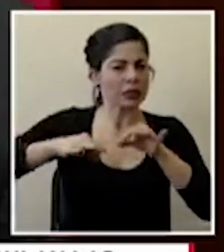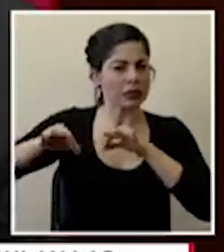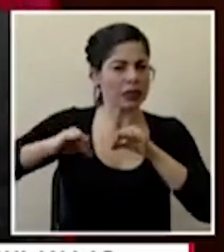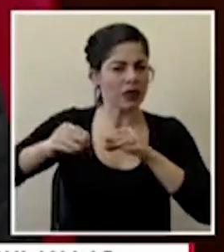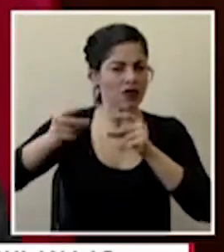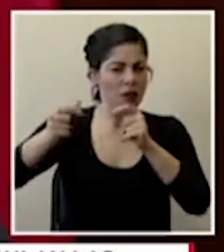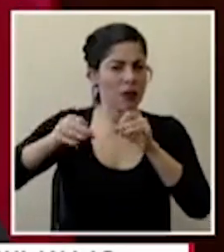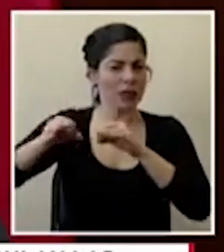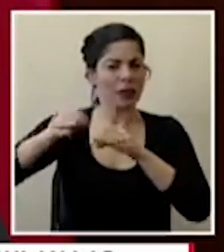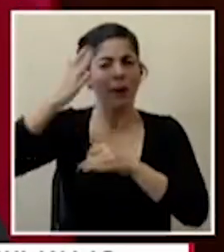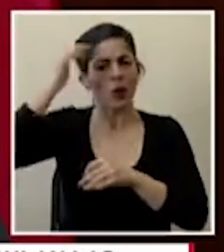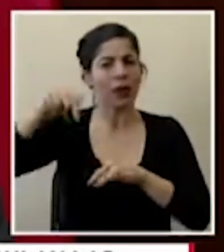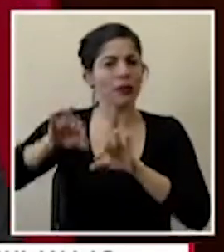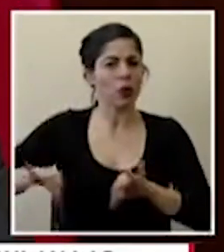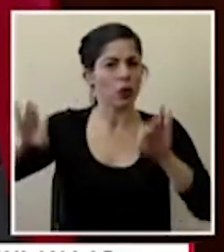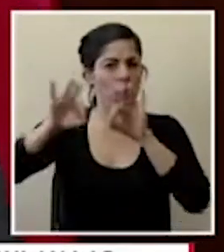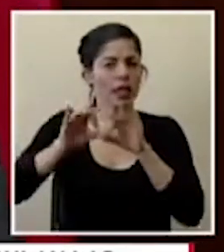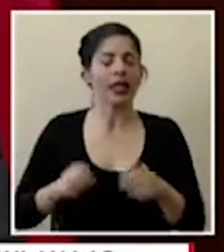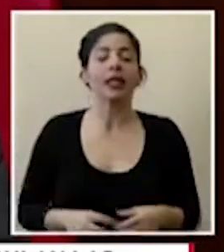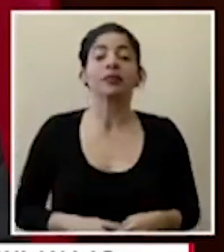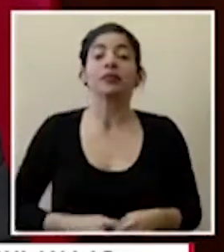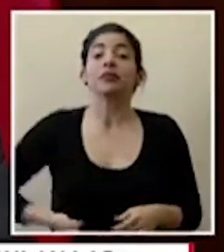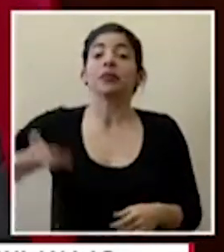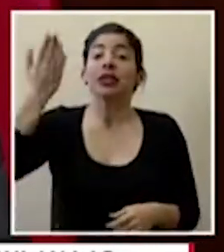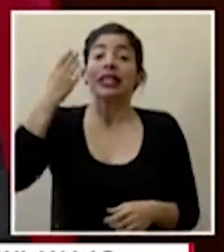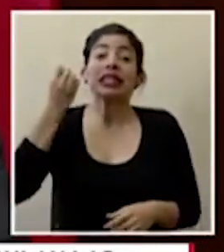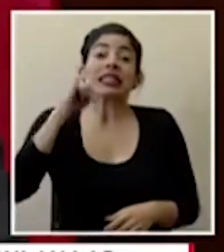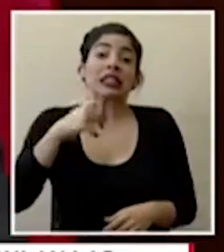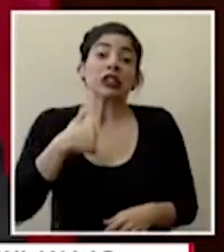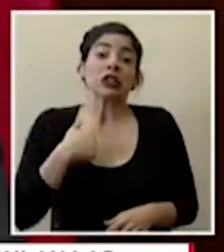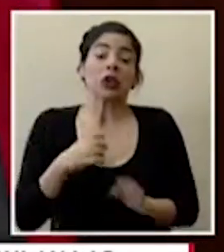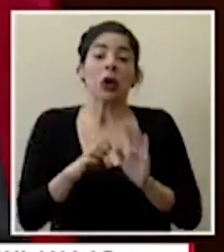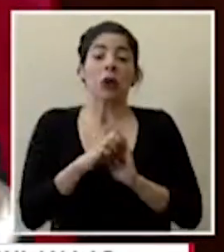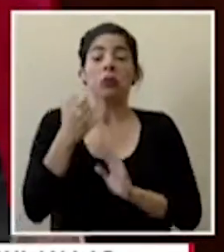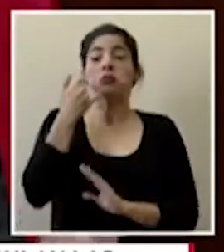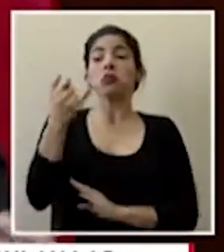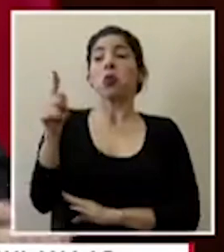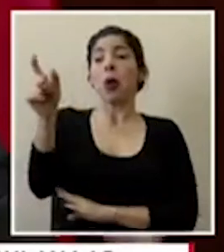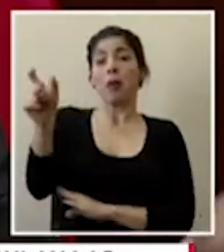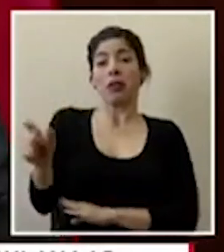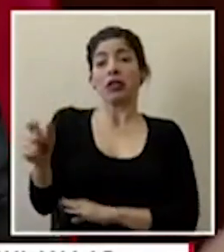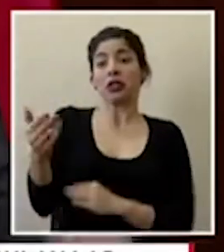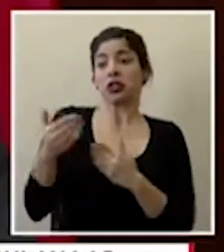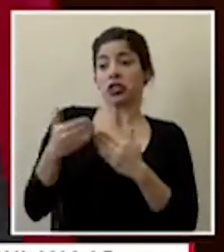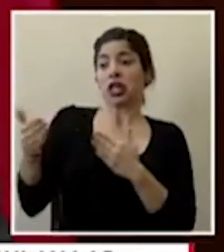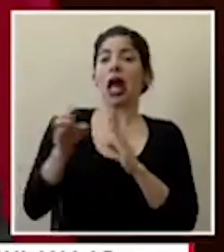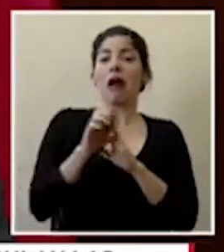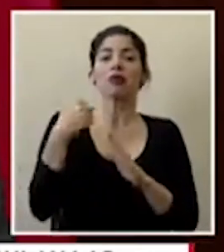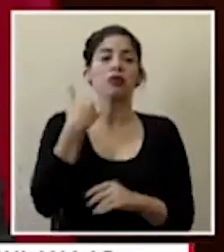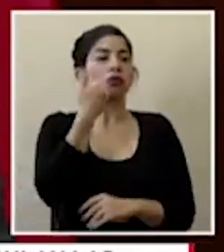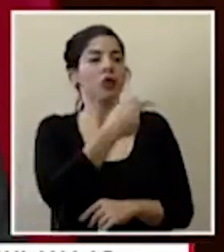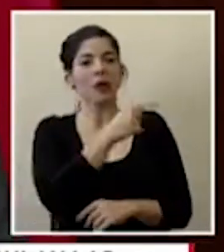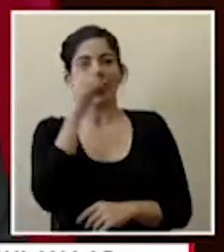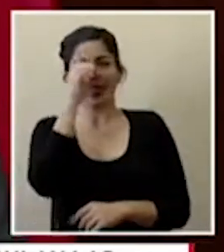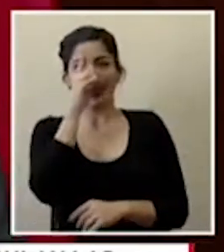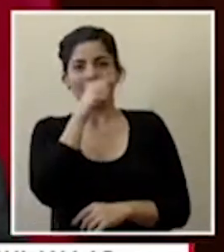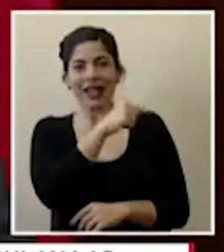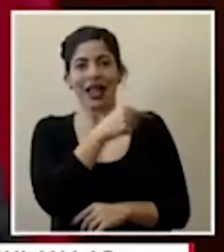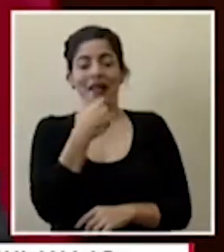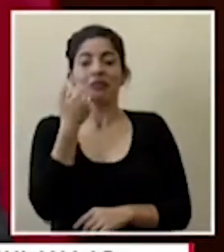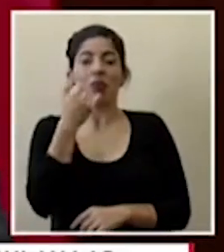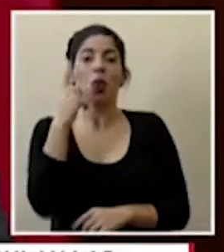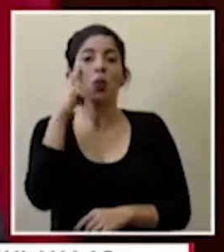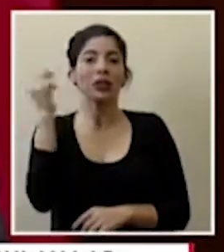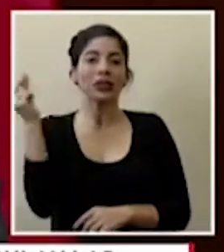muy rápidamente porque es muy importante antes si yo le hacía una llamada a alguien que estuviese a la par mía al doctor salas por medio de